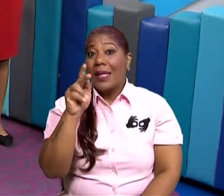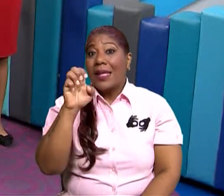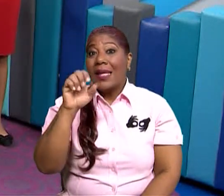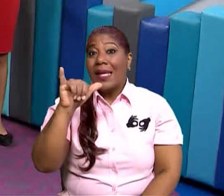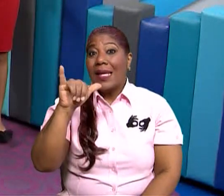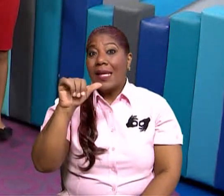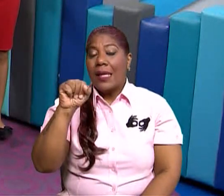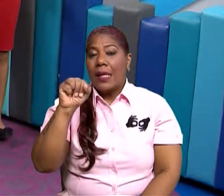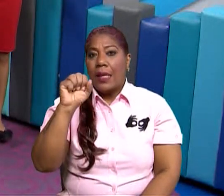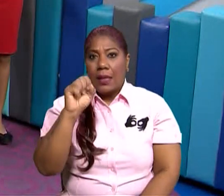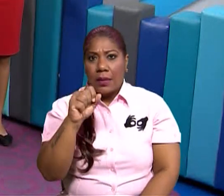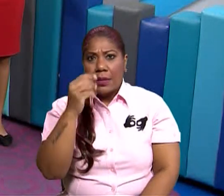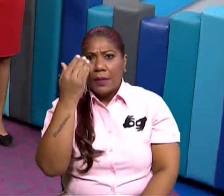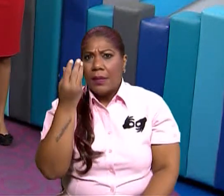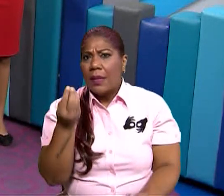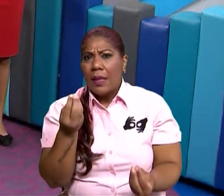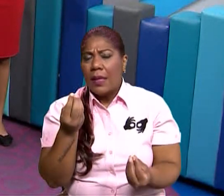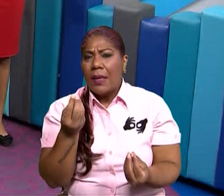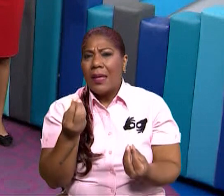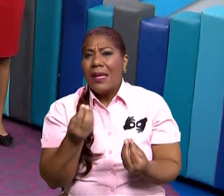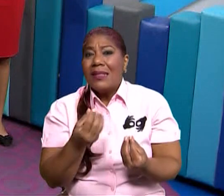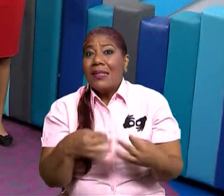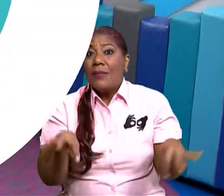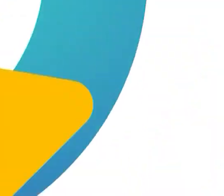Así es. ¿Qué beneficios brindan los bosques?